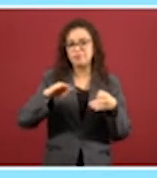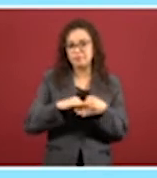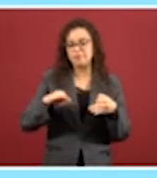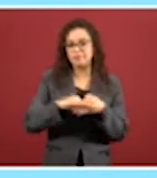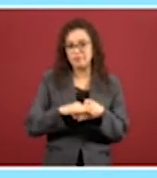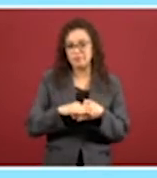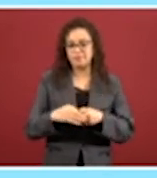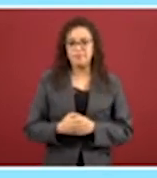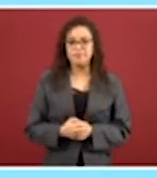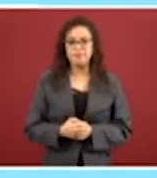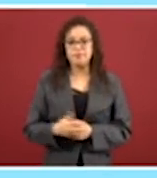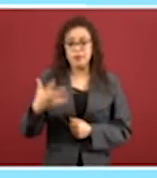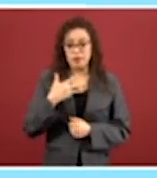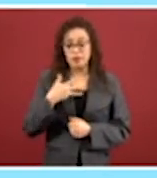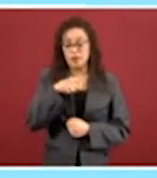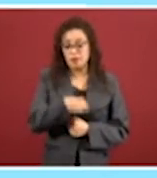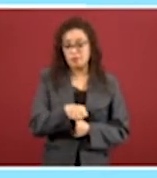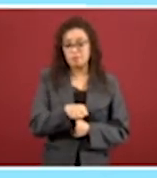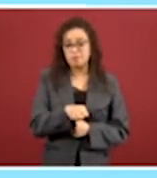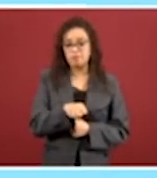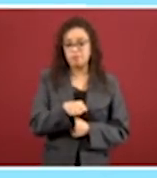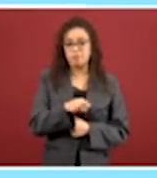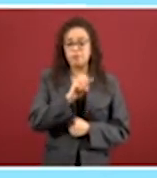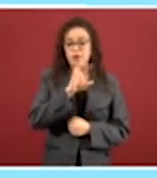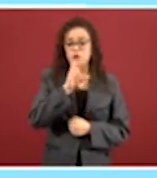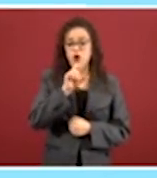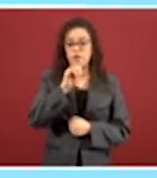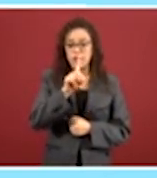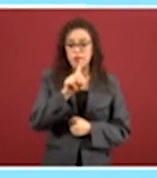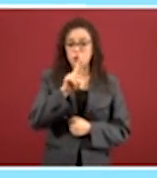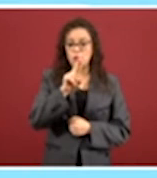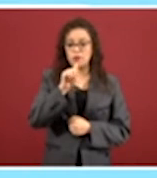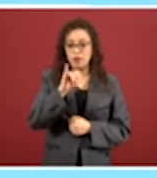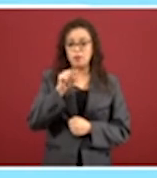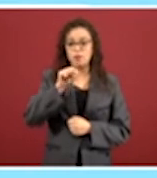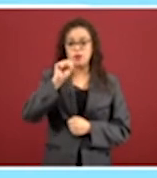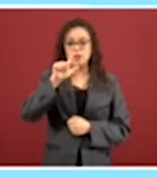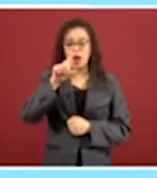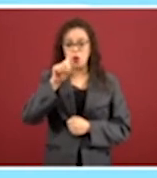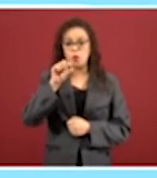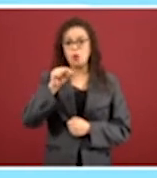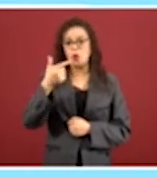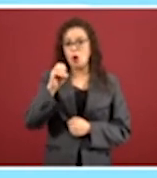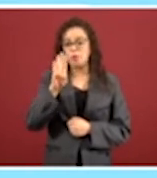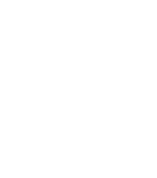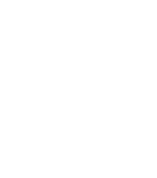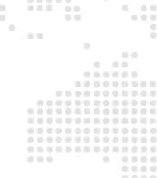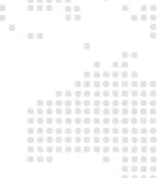especializados y disponibles en la página de internet covidduty.salud.gov.mx. ¡Gracias!